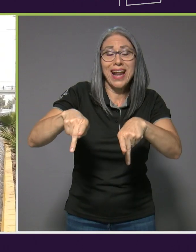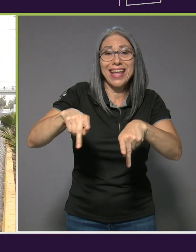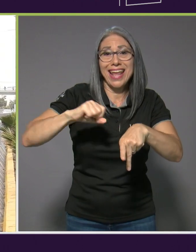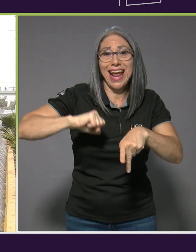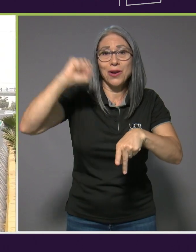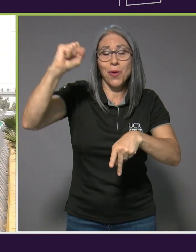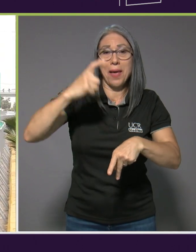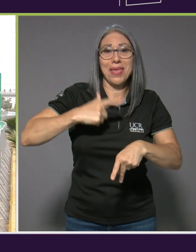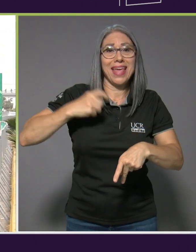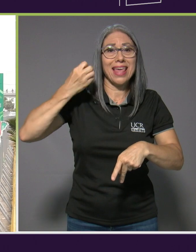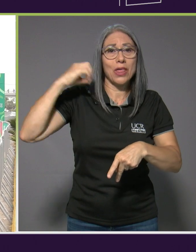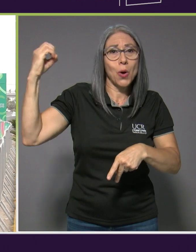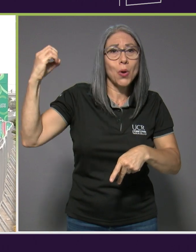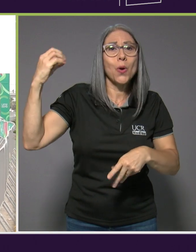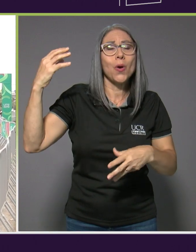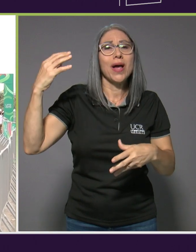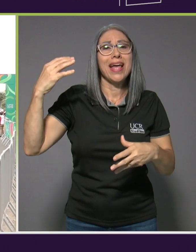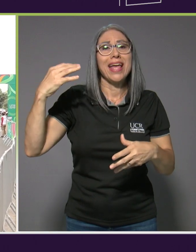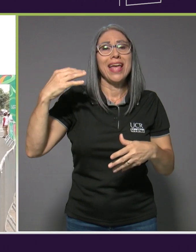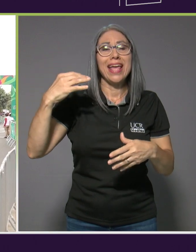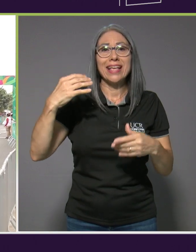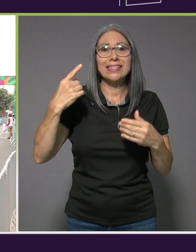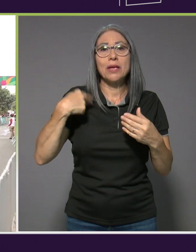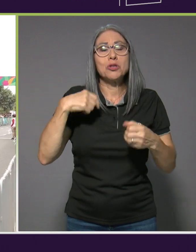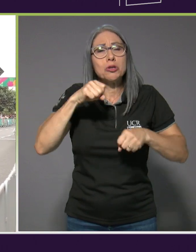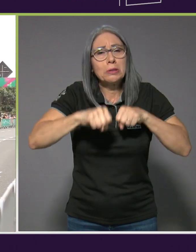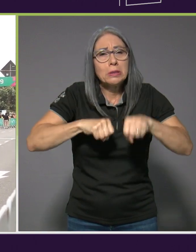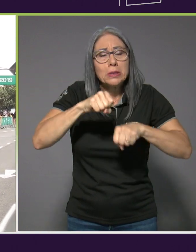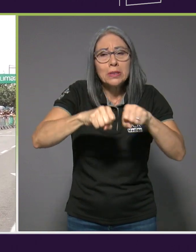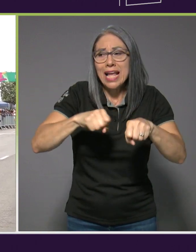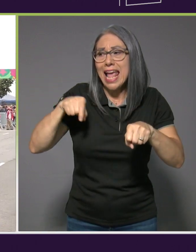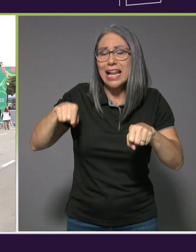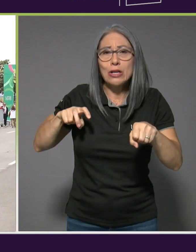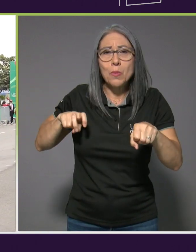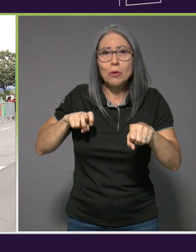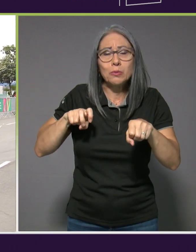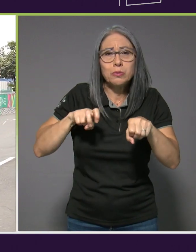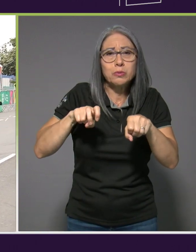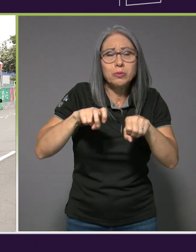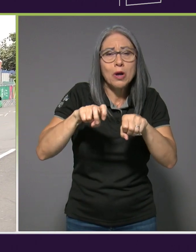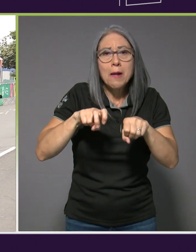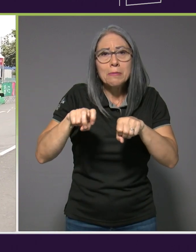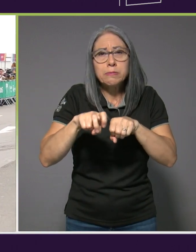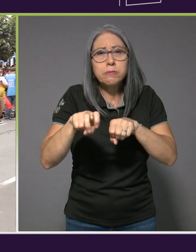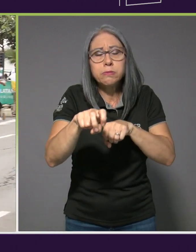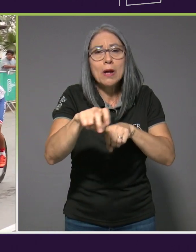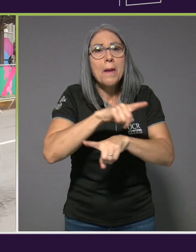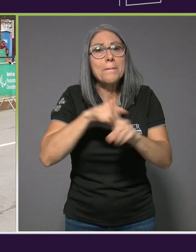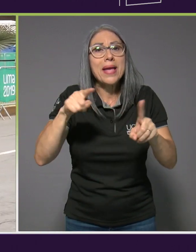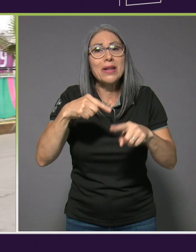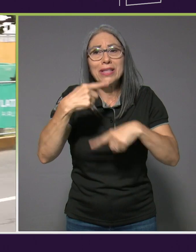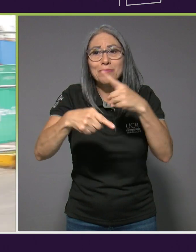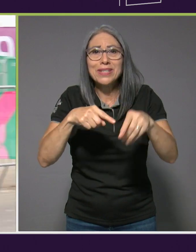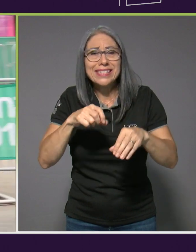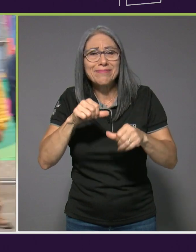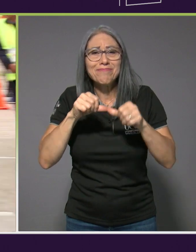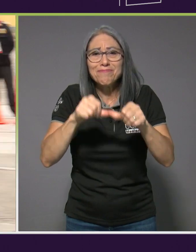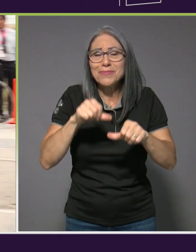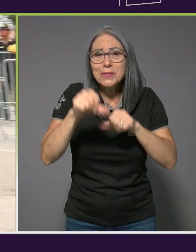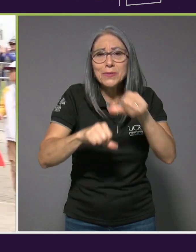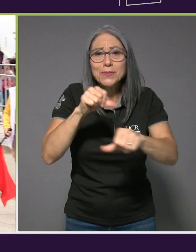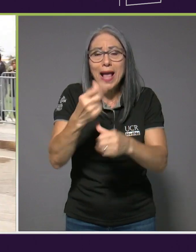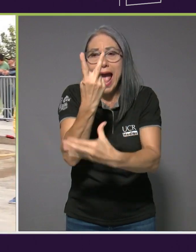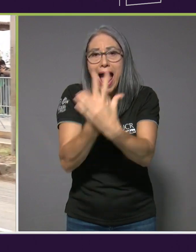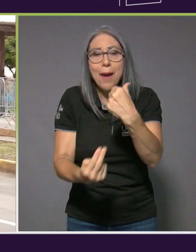a pocos kilómetros de meta. Hubieron ataques, pero al final lo decidimos en la llegada, quizás